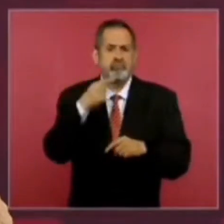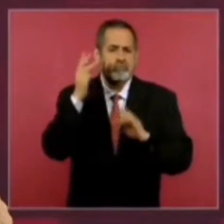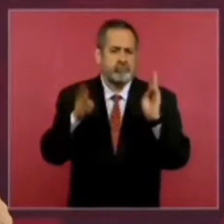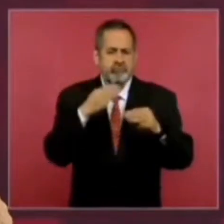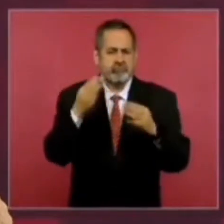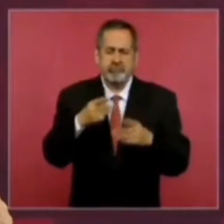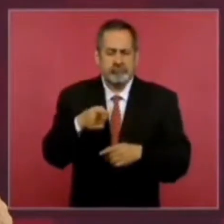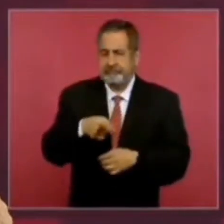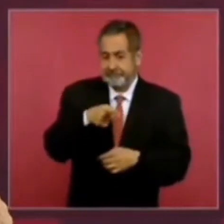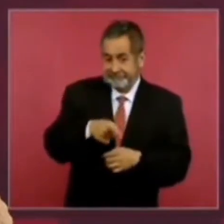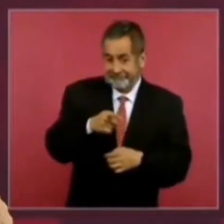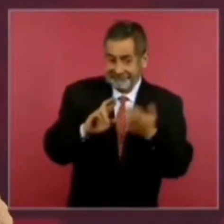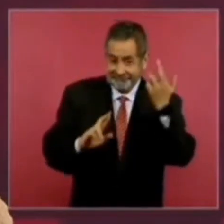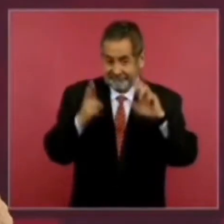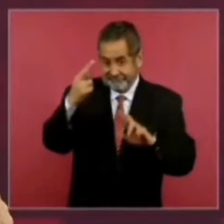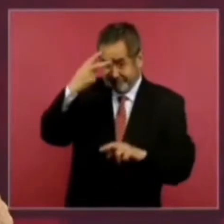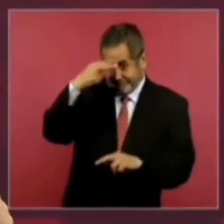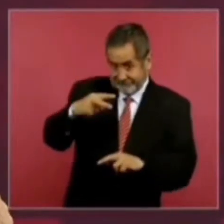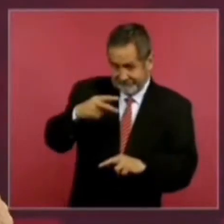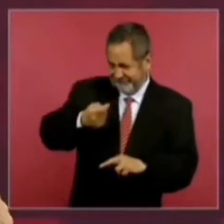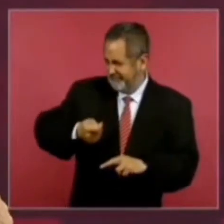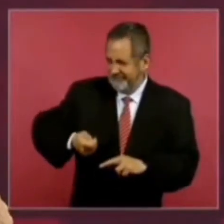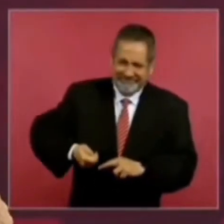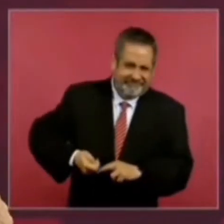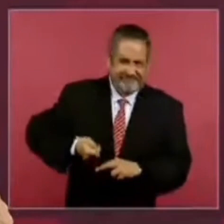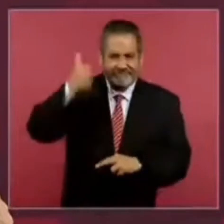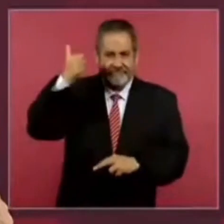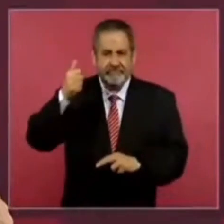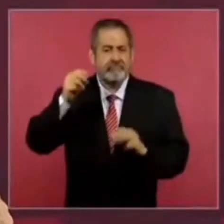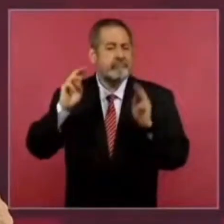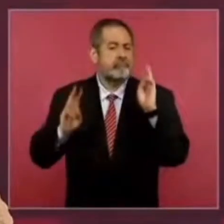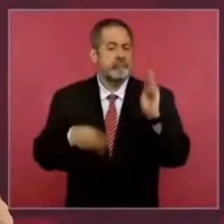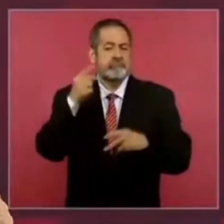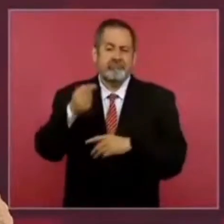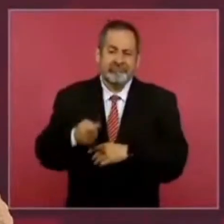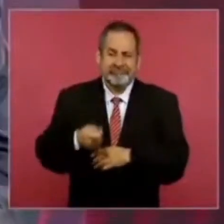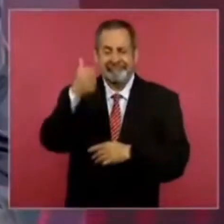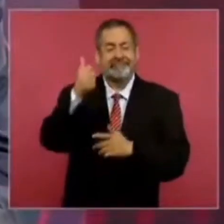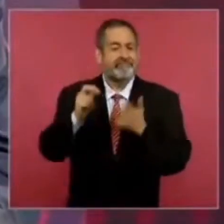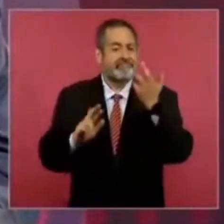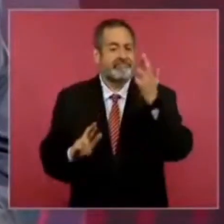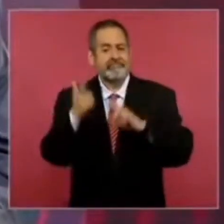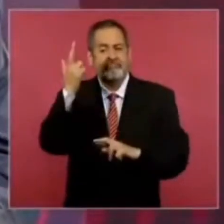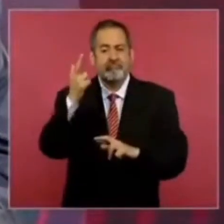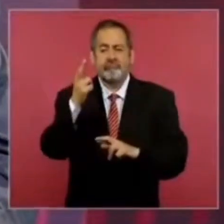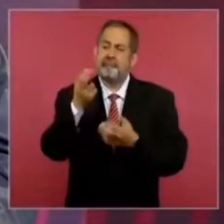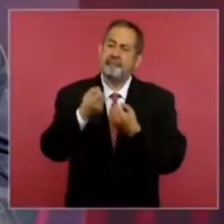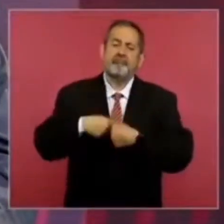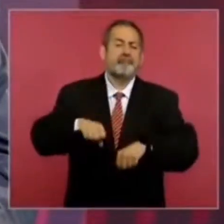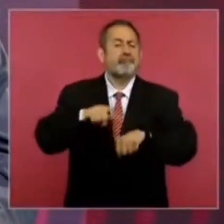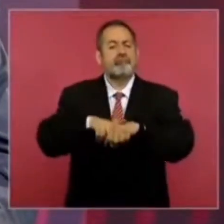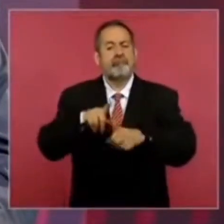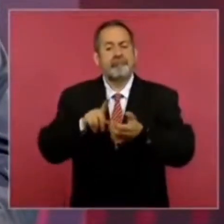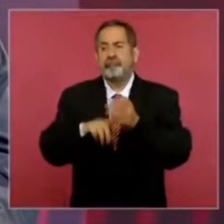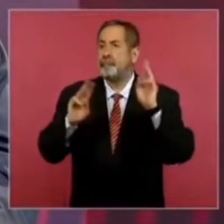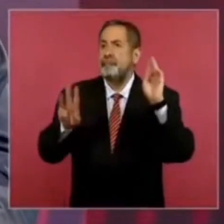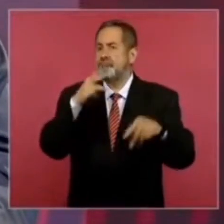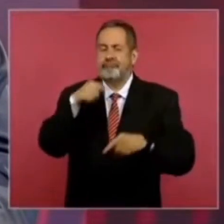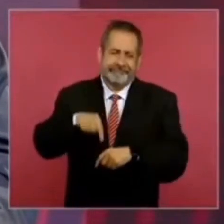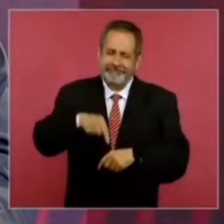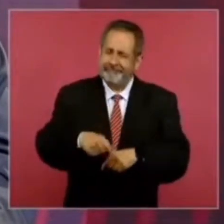es el primero en el mundo, es la primera revolución social del mundo.